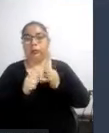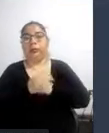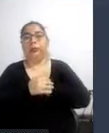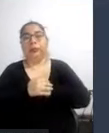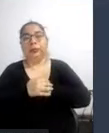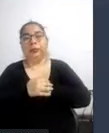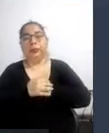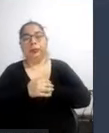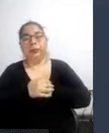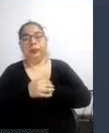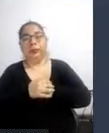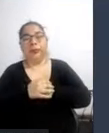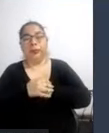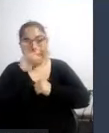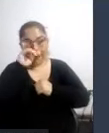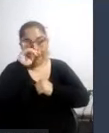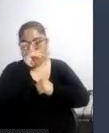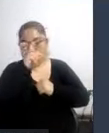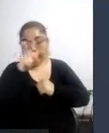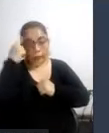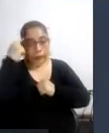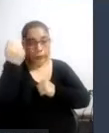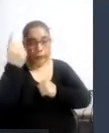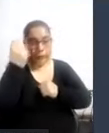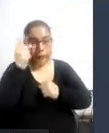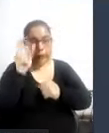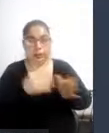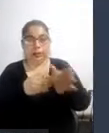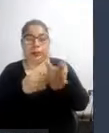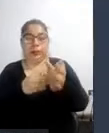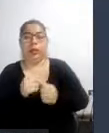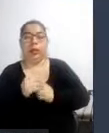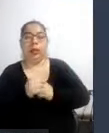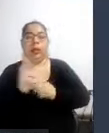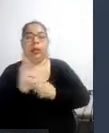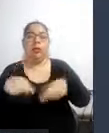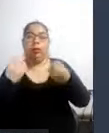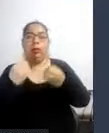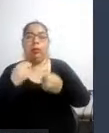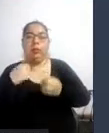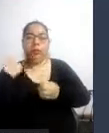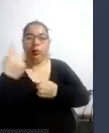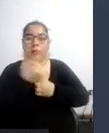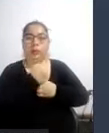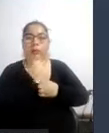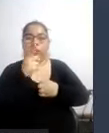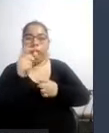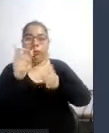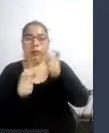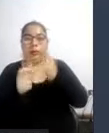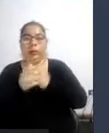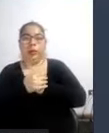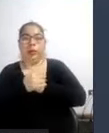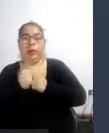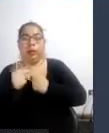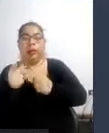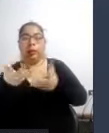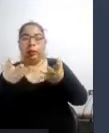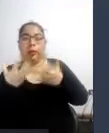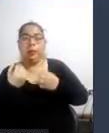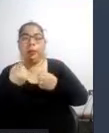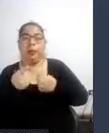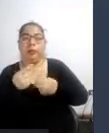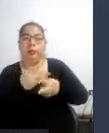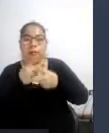es que entender a la accesibilidad como toda medida pertinente que permita asegurar